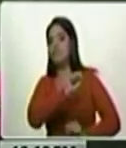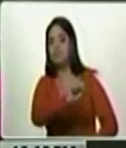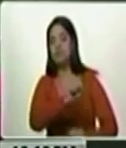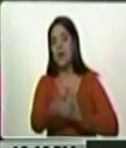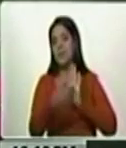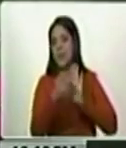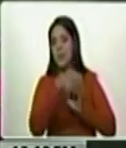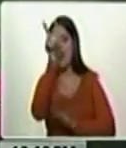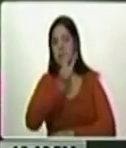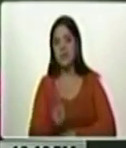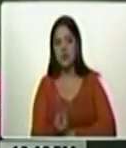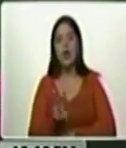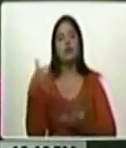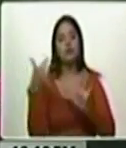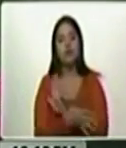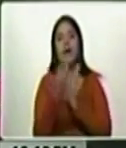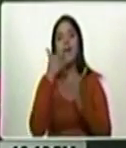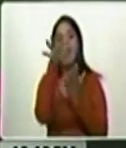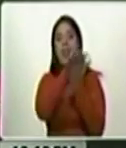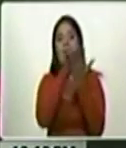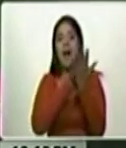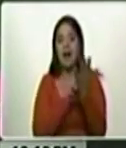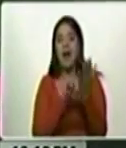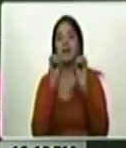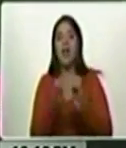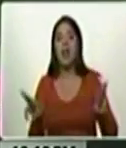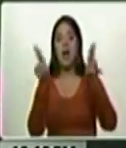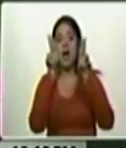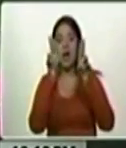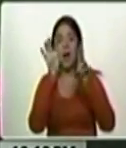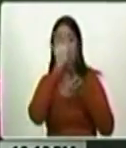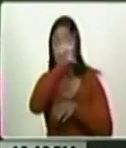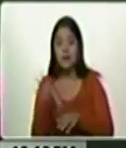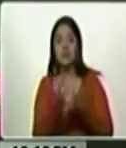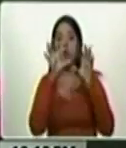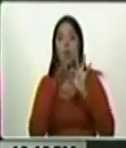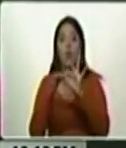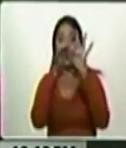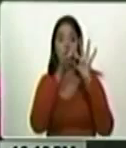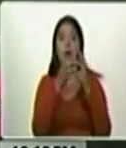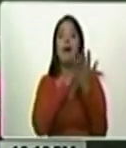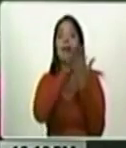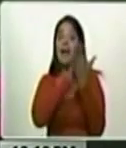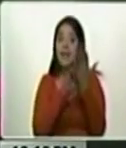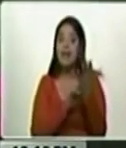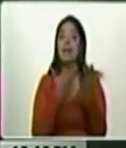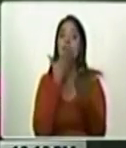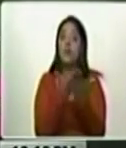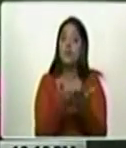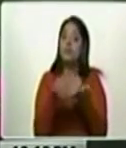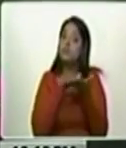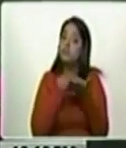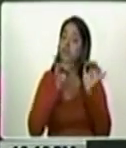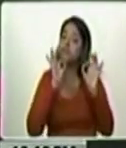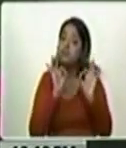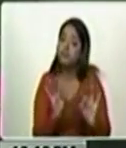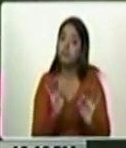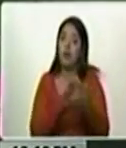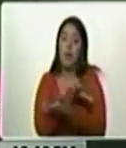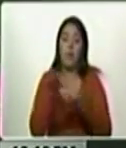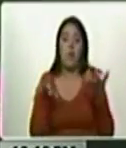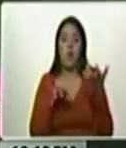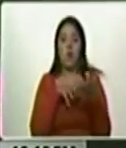Venezuela en desafío de la Carta de las Naciones Unidas que describe la solución pacífica de las controversias y